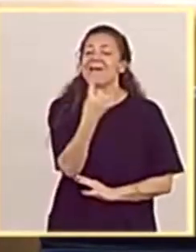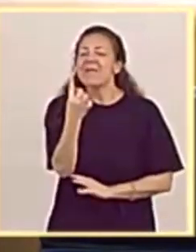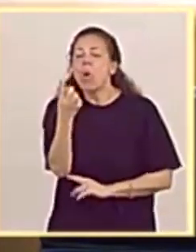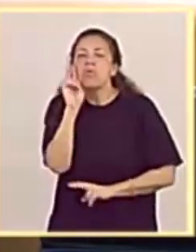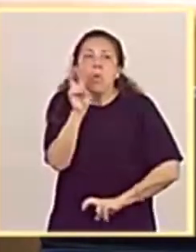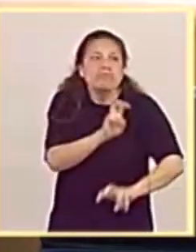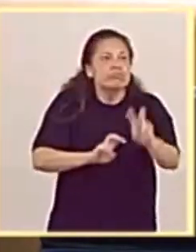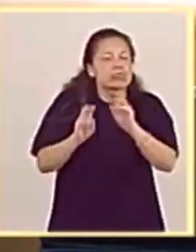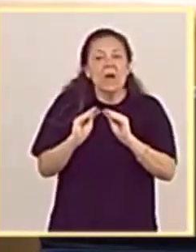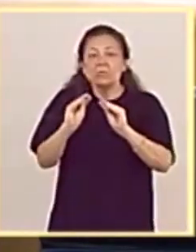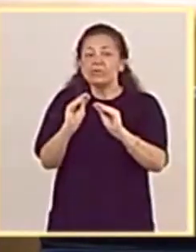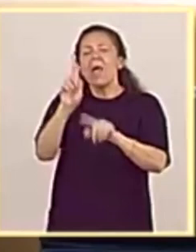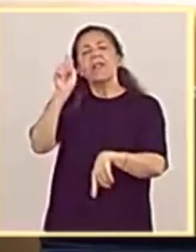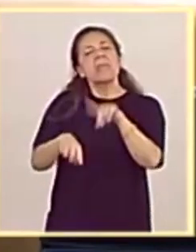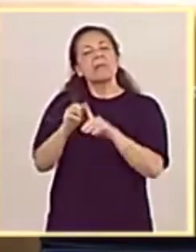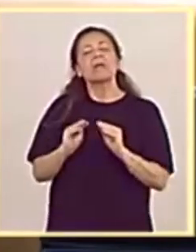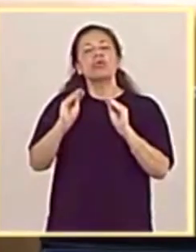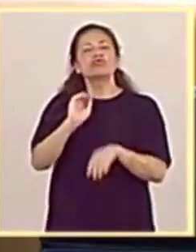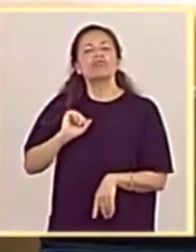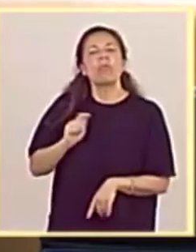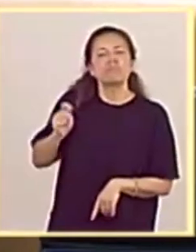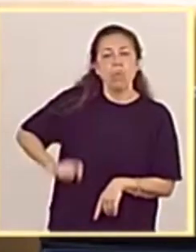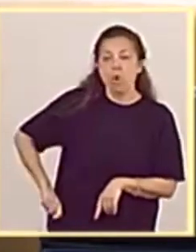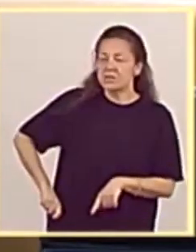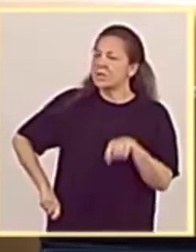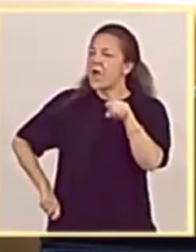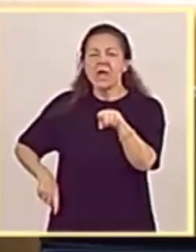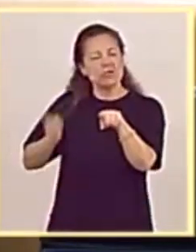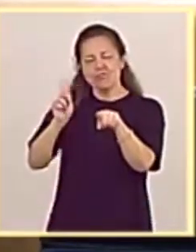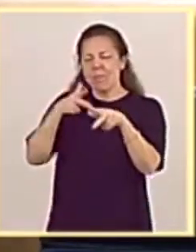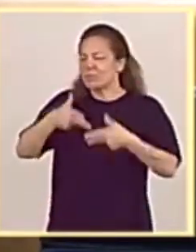la vida según el tamaño de su bolsillo. Eso no lo vamos a consentir, señor Marí. Gracias.